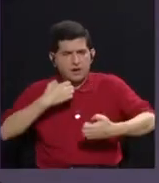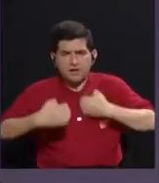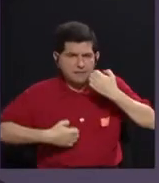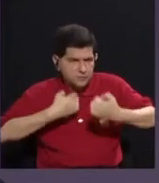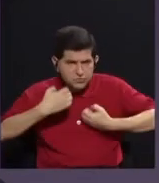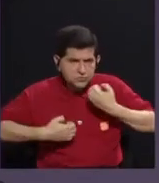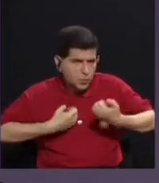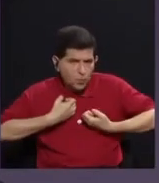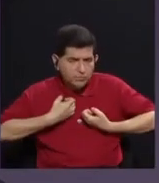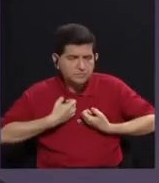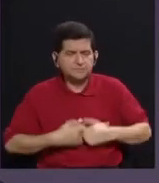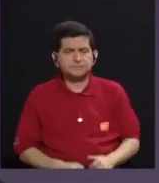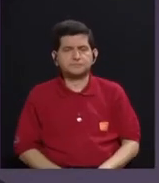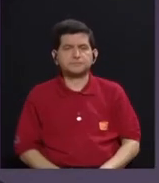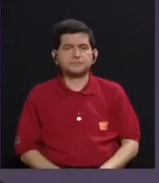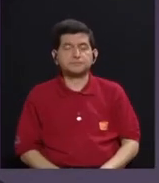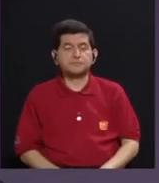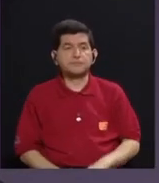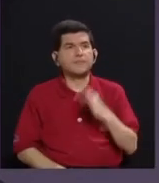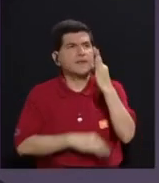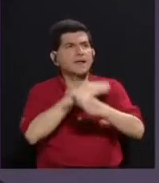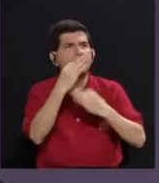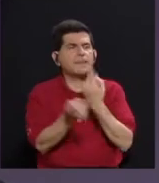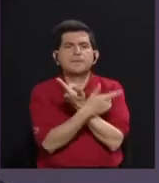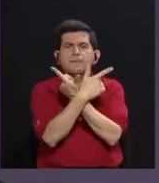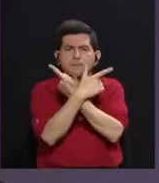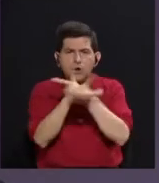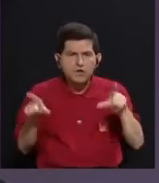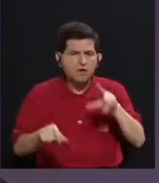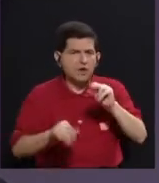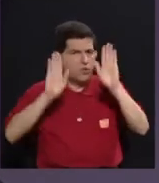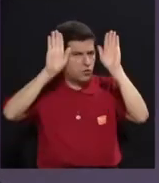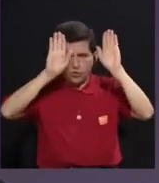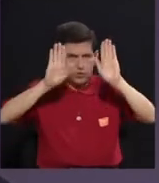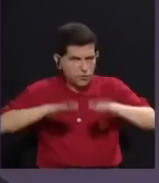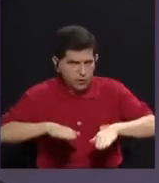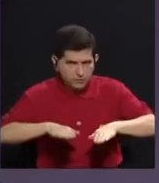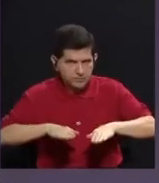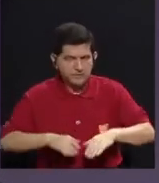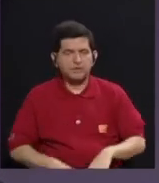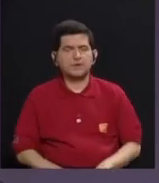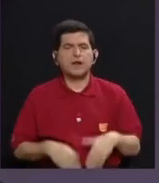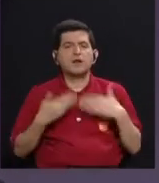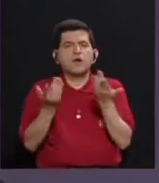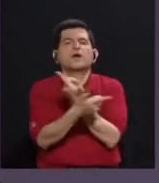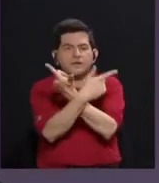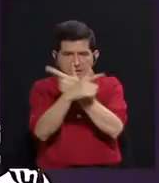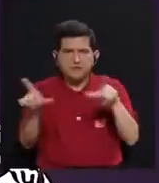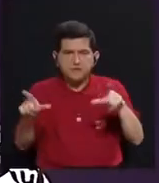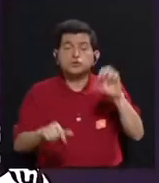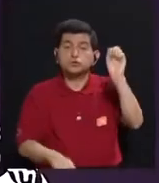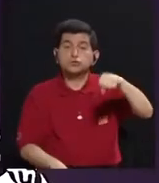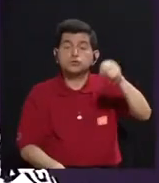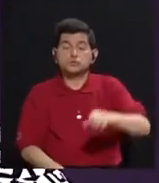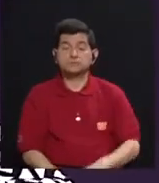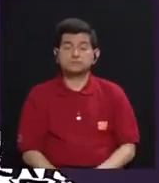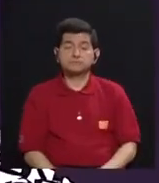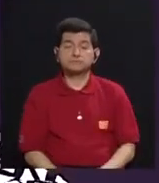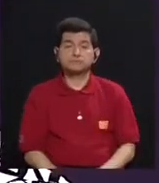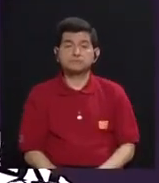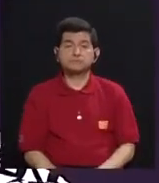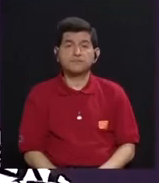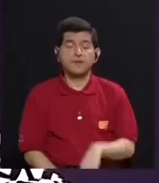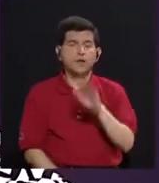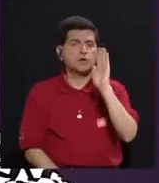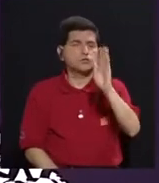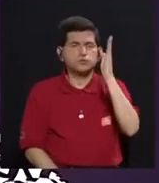¿verdad? En este sentido liberador, ¿verdad? No en un sentido de sumisión, sino más bien liberador. Sí, sí. Marucia, de tu